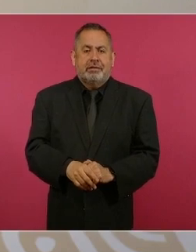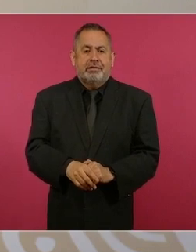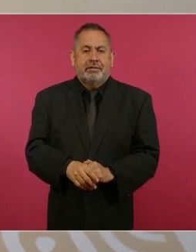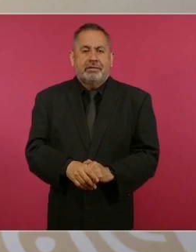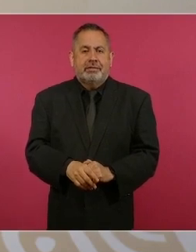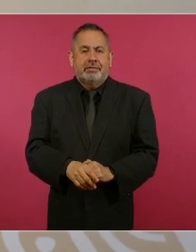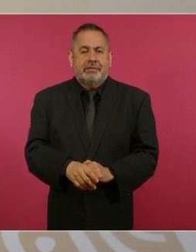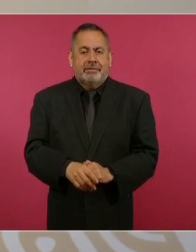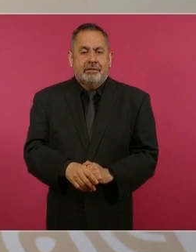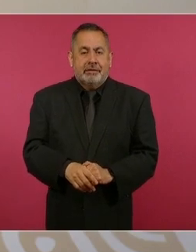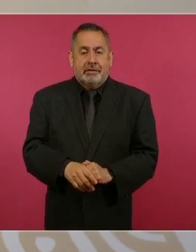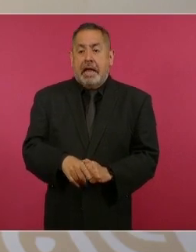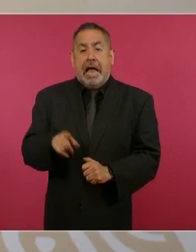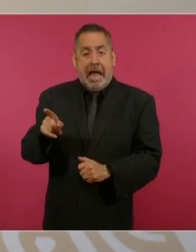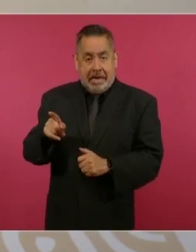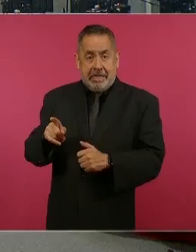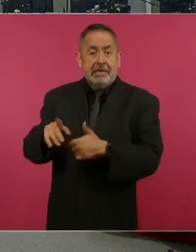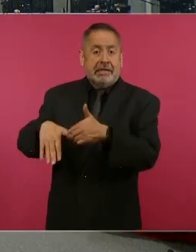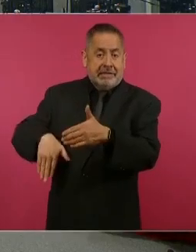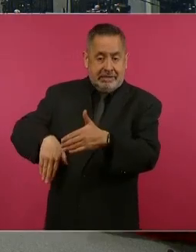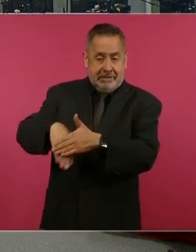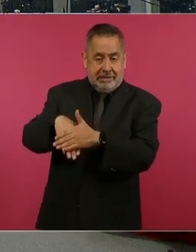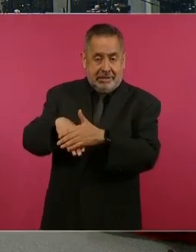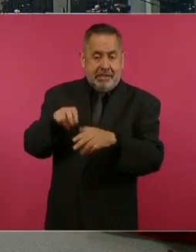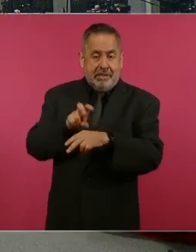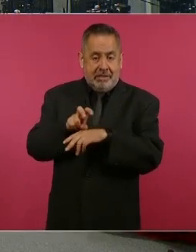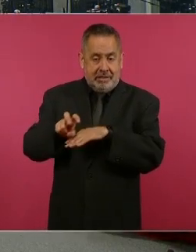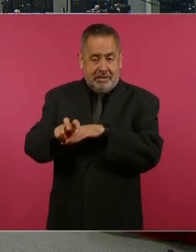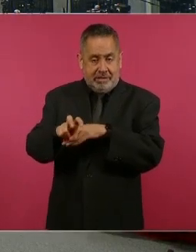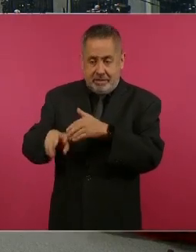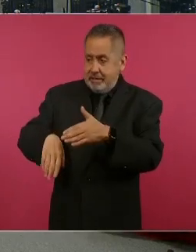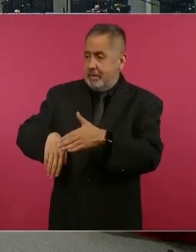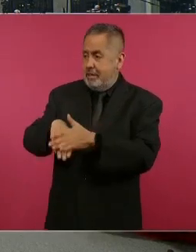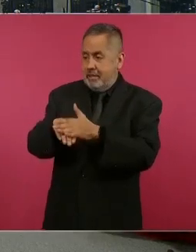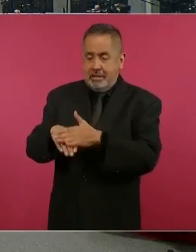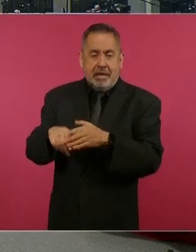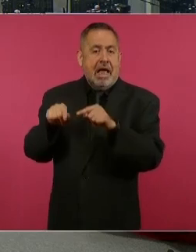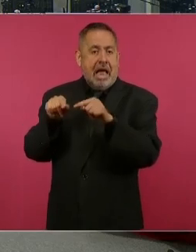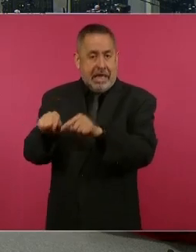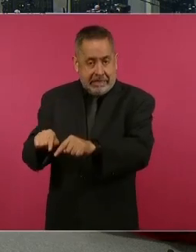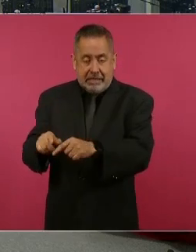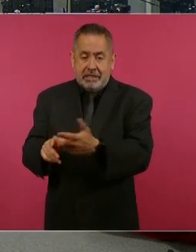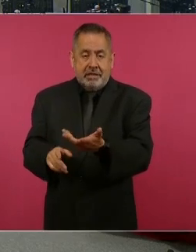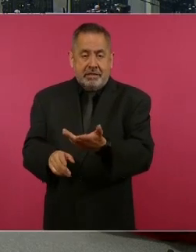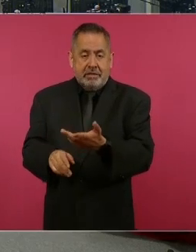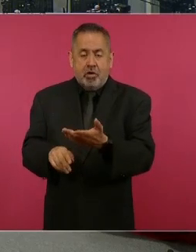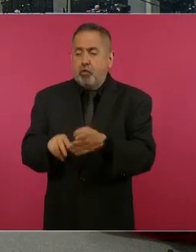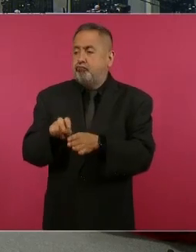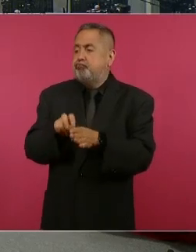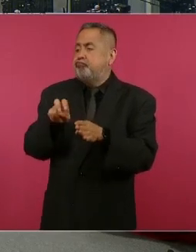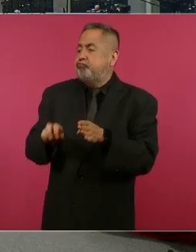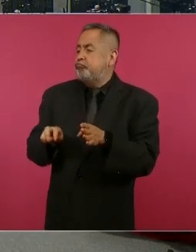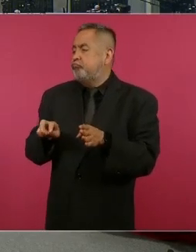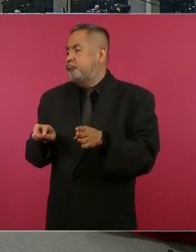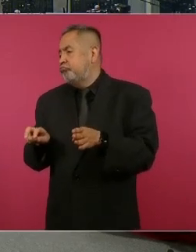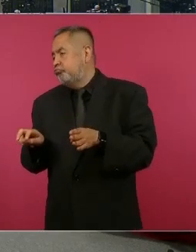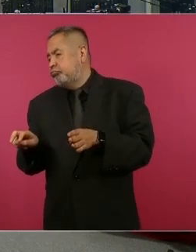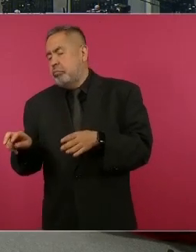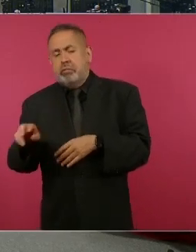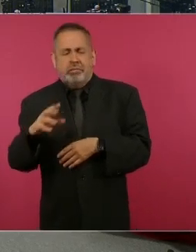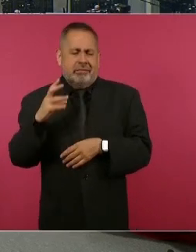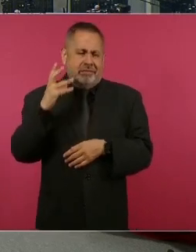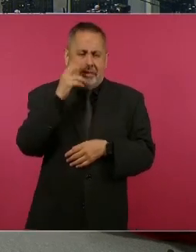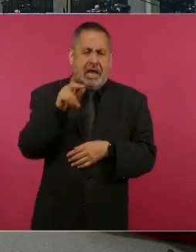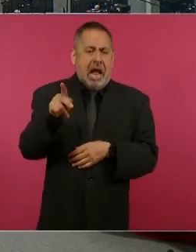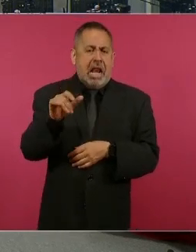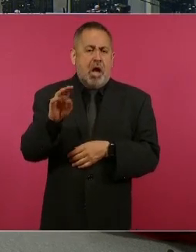Y hay una estación ahí en Calakmul